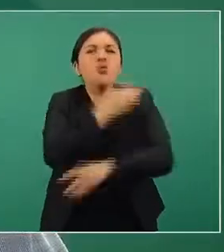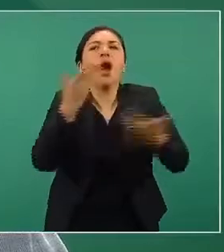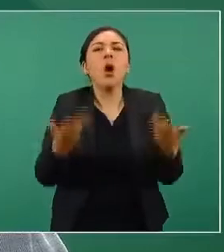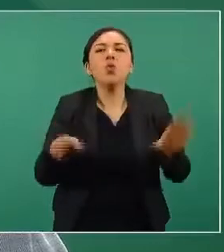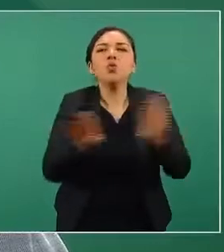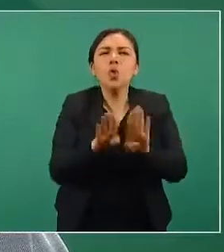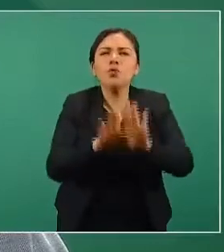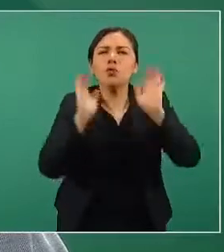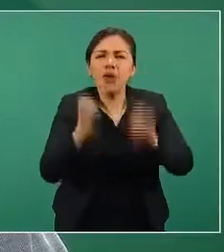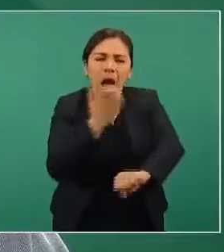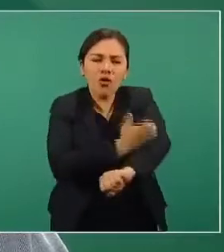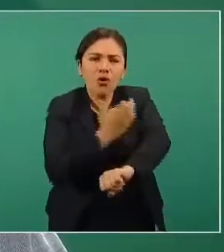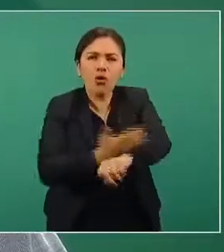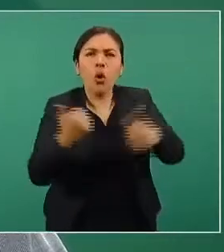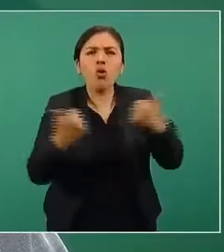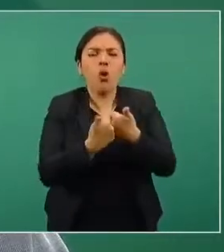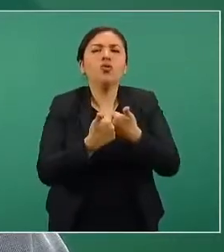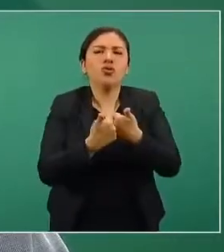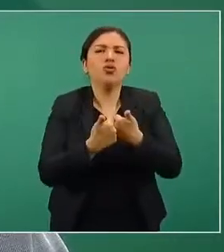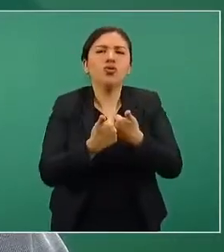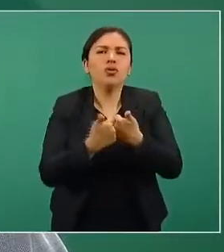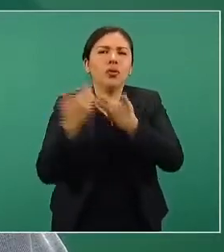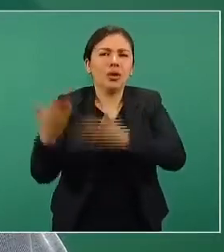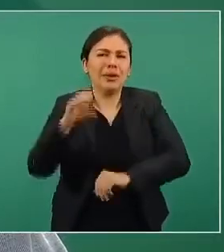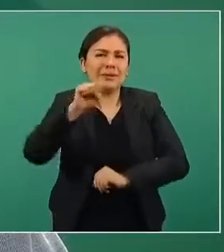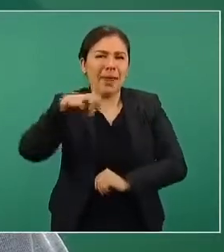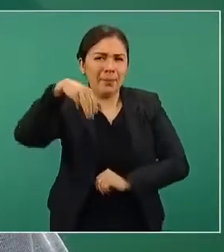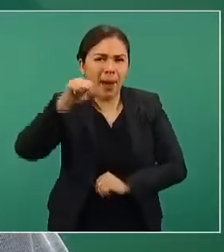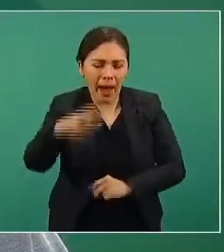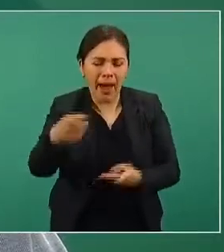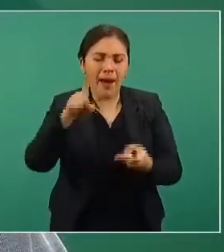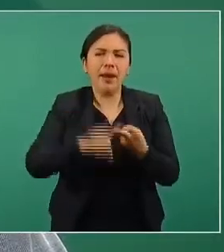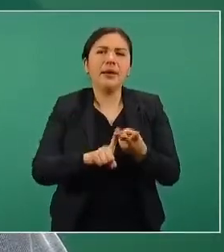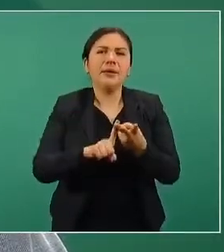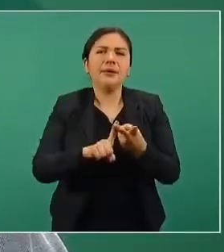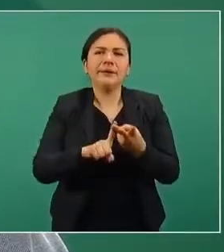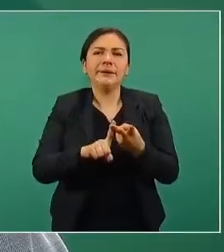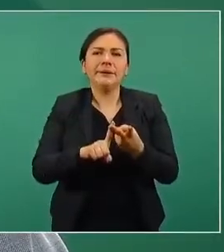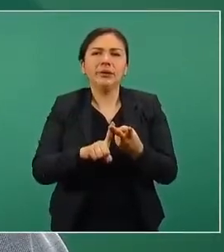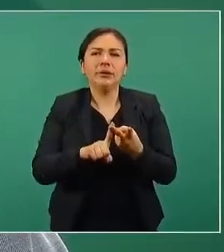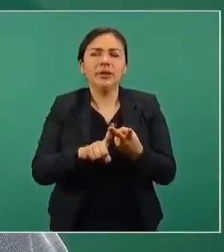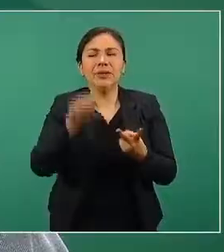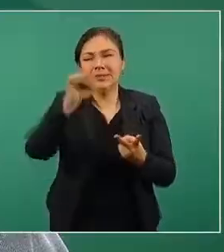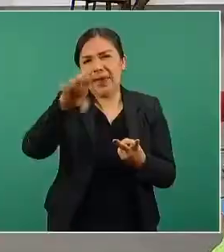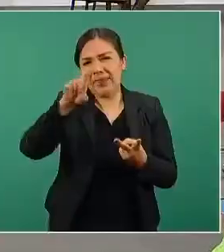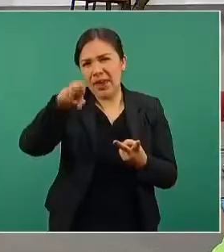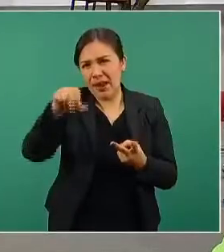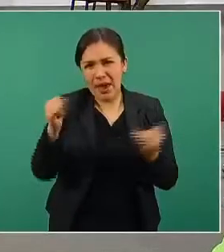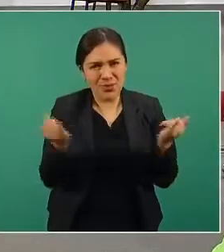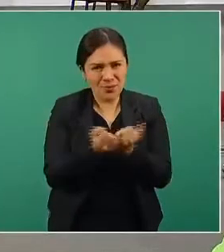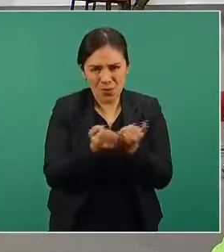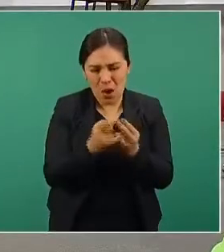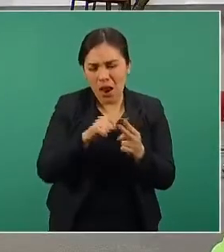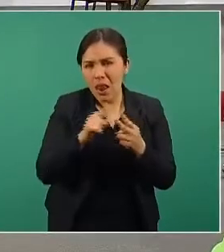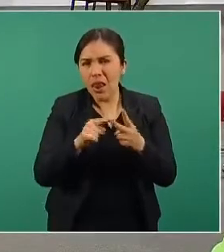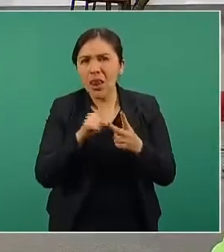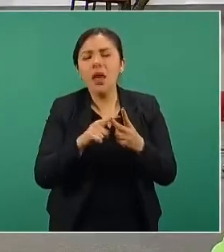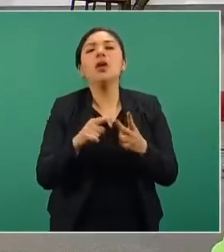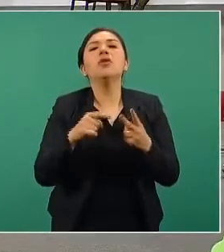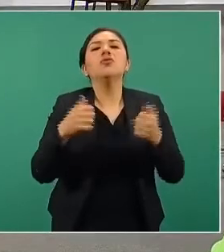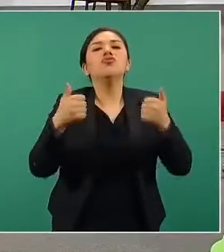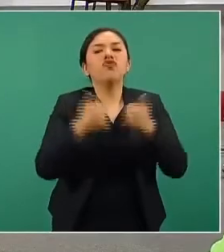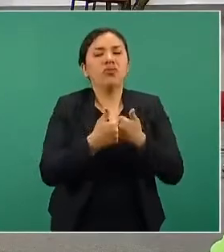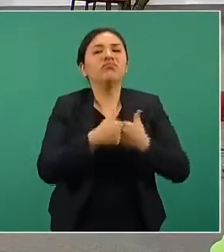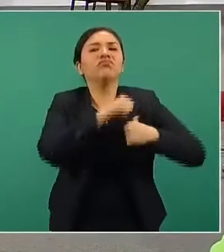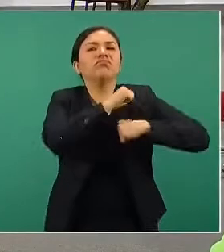coordinado por la Secretaría de Marina y la Secretaría de la Defensa Nacional, en voz